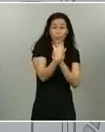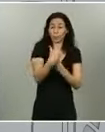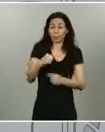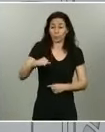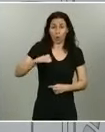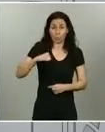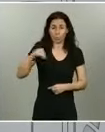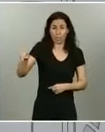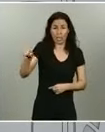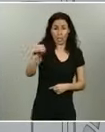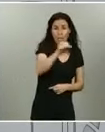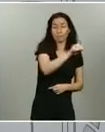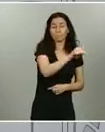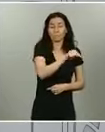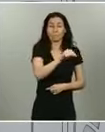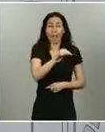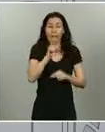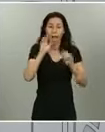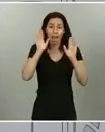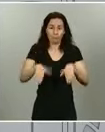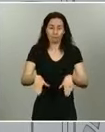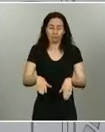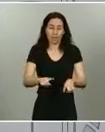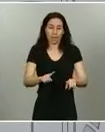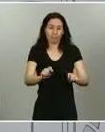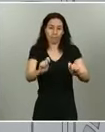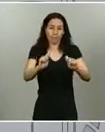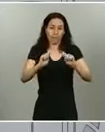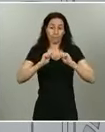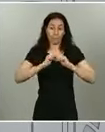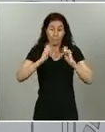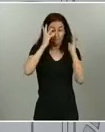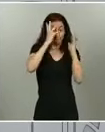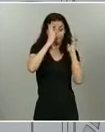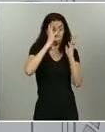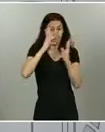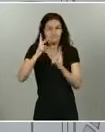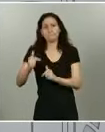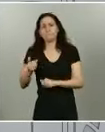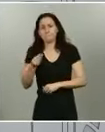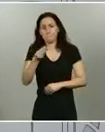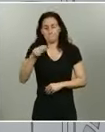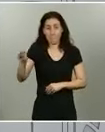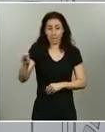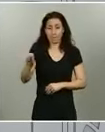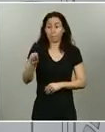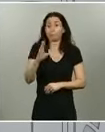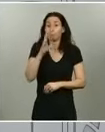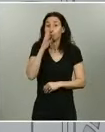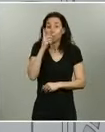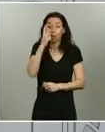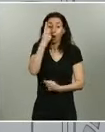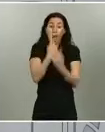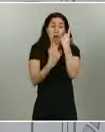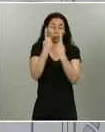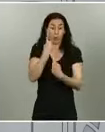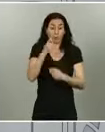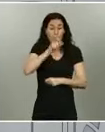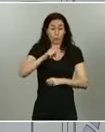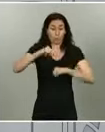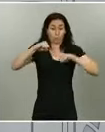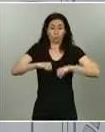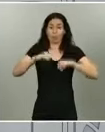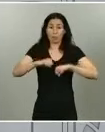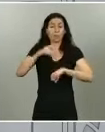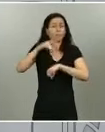no favorecen la supervivencia durante un tiempo mayor de algunos de nuestros mayores. Todas estas patologías,